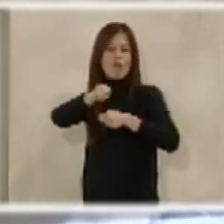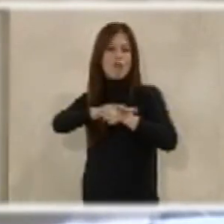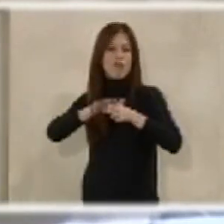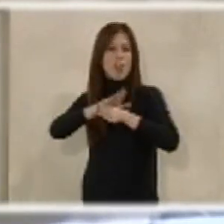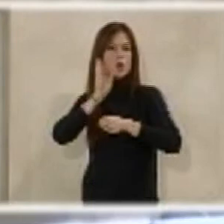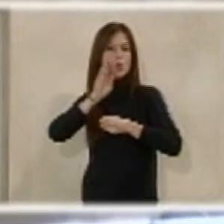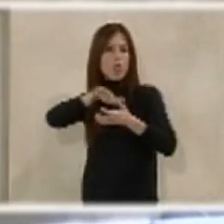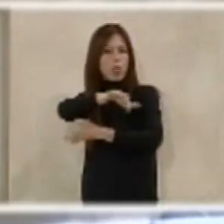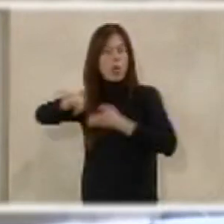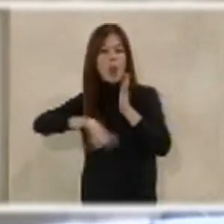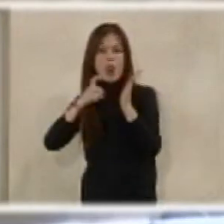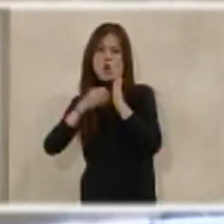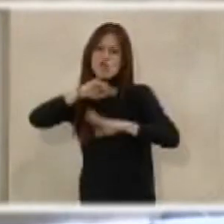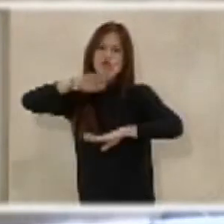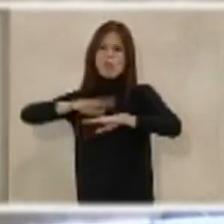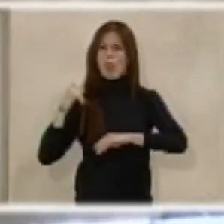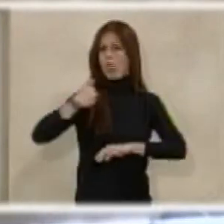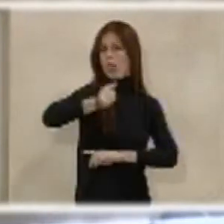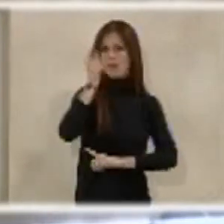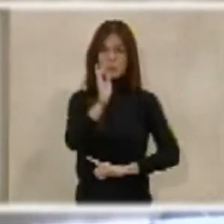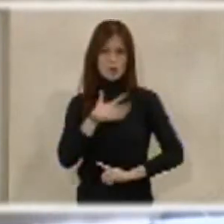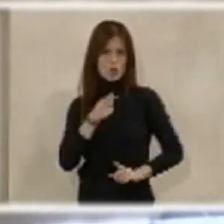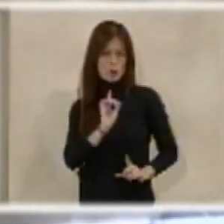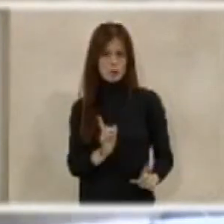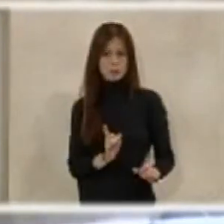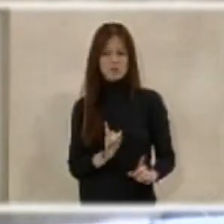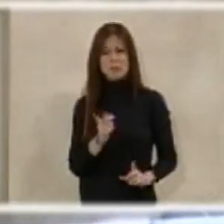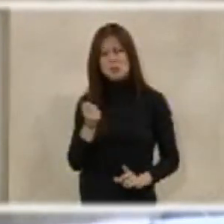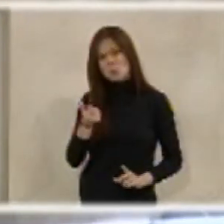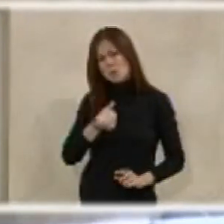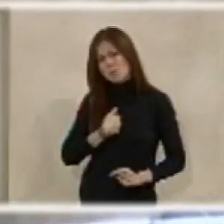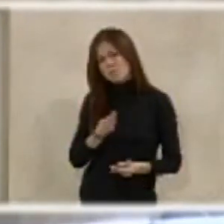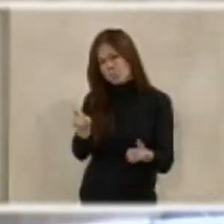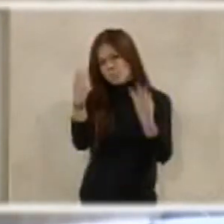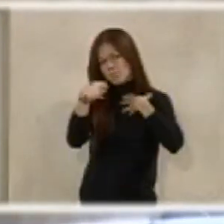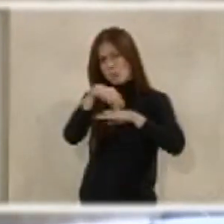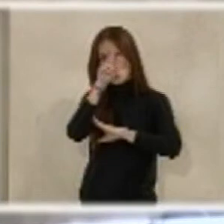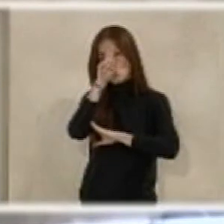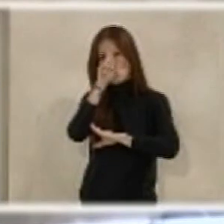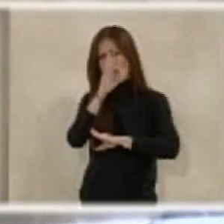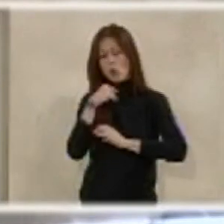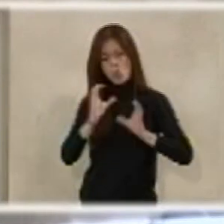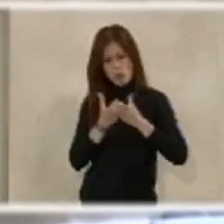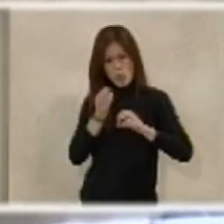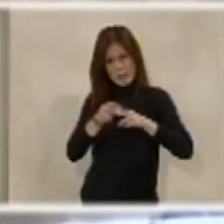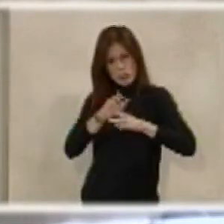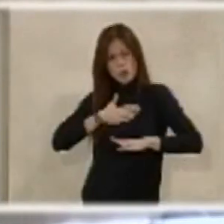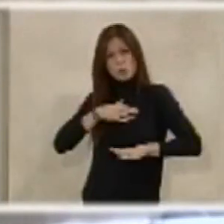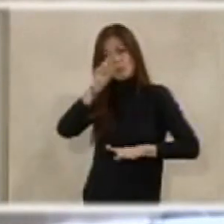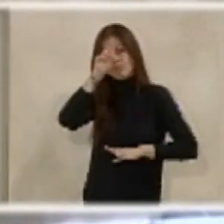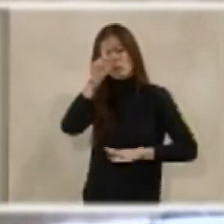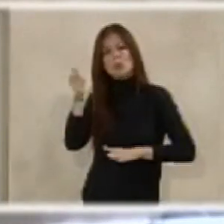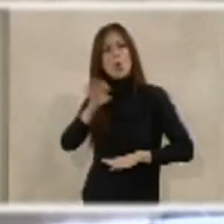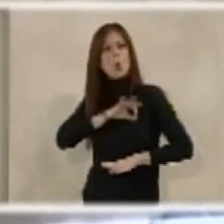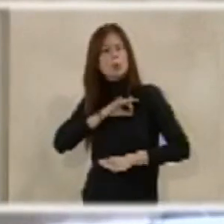que sea ilegal. Lo que sí me ha dejado un poco preocupado, nos ha dejado preocupado un poco al grupo, es que